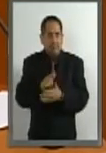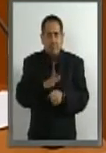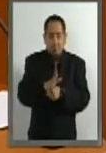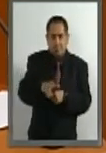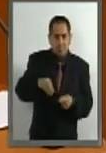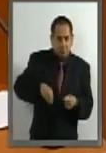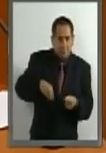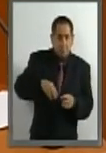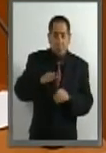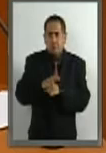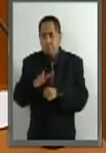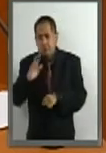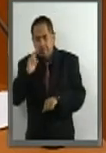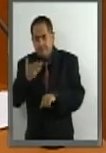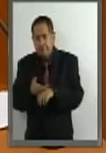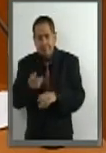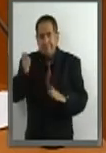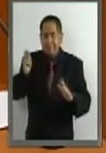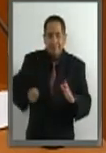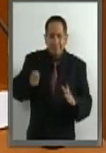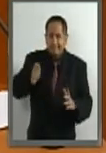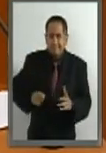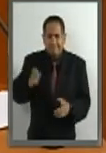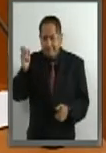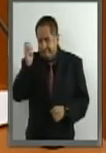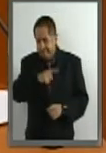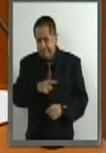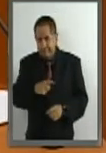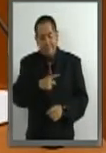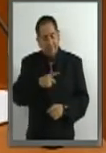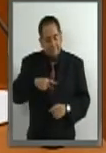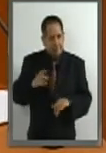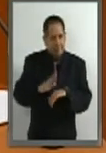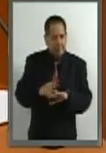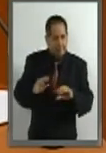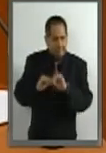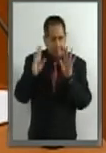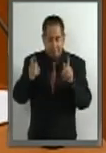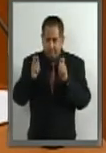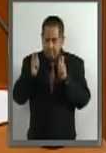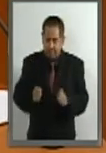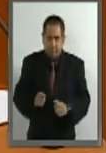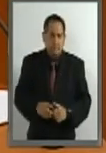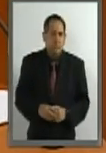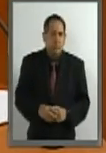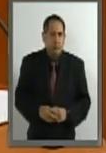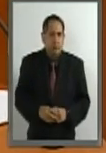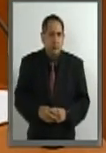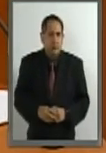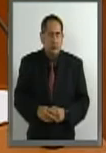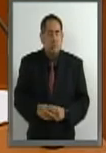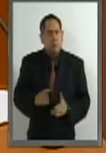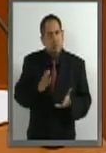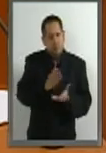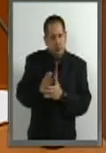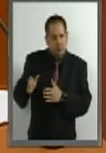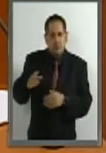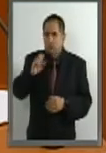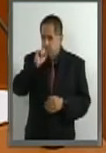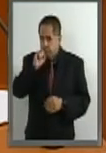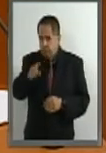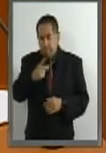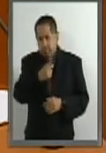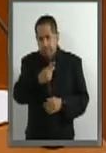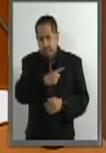autoridad encargada de imponer las sanciones de los asuntos que sean sometidos a su conocimiento. Por otro lado, también es